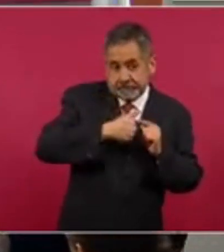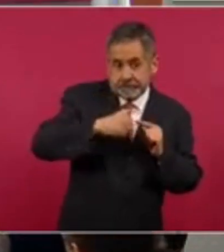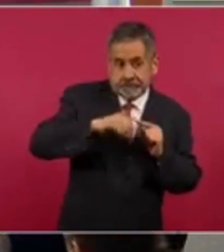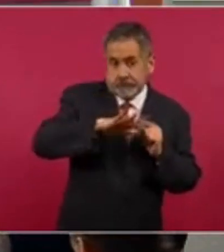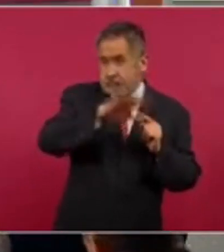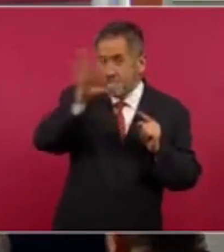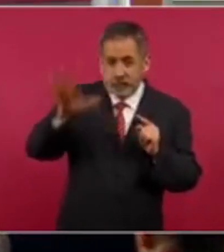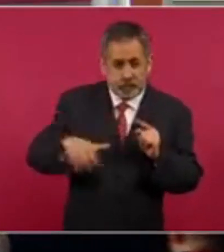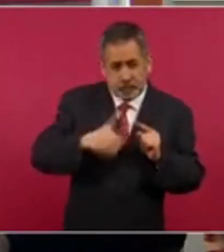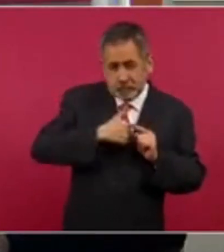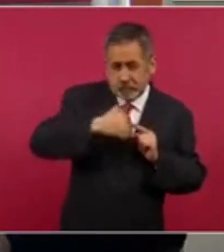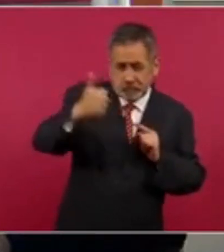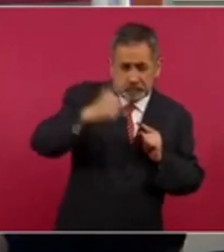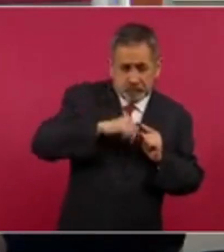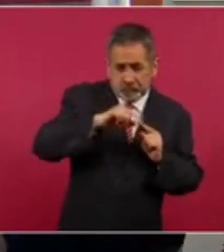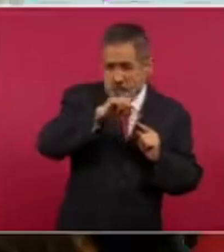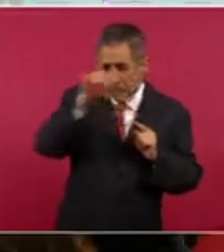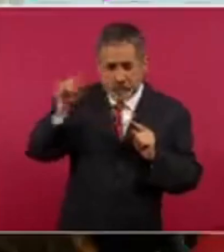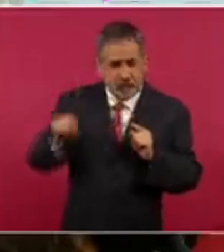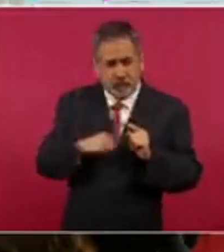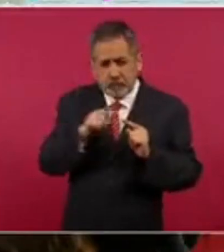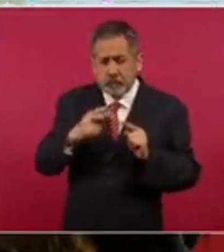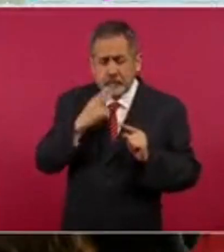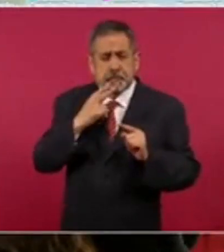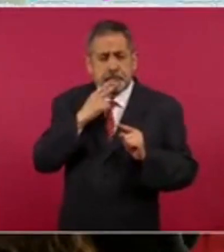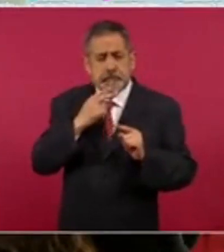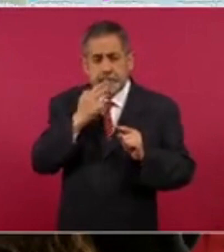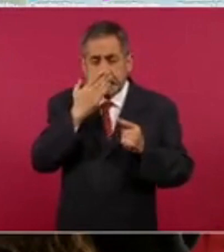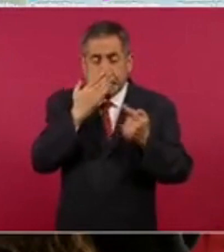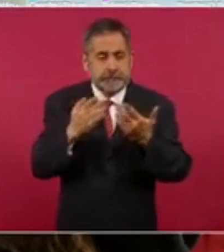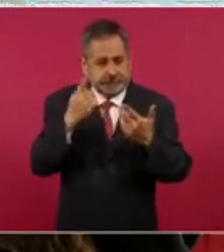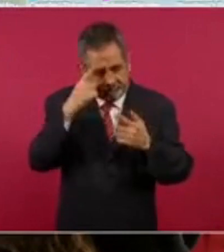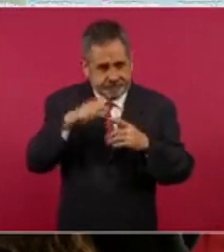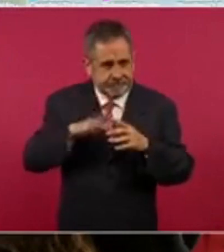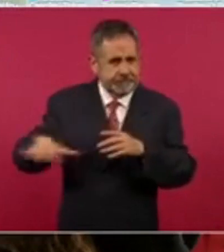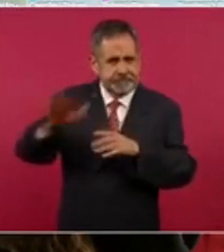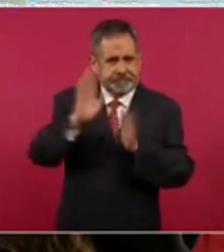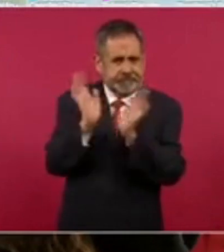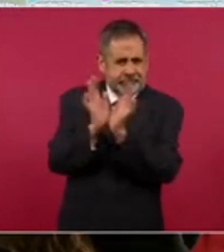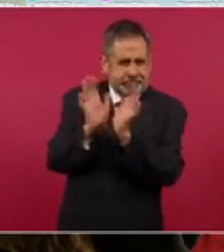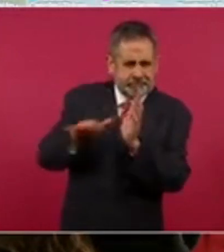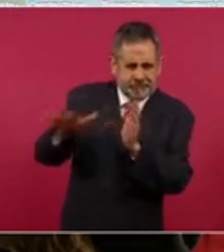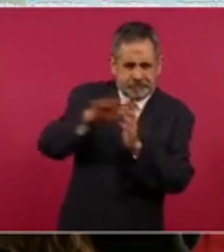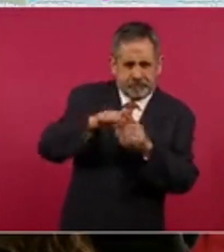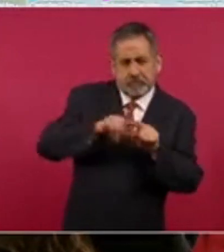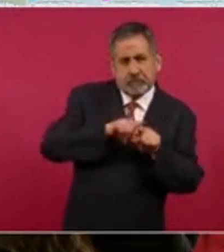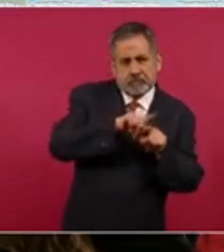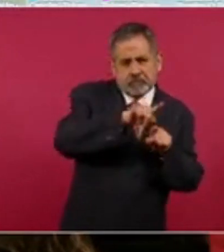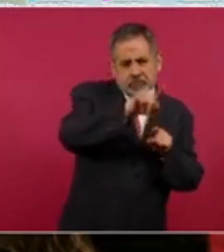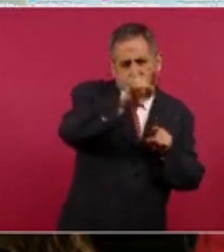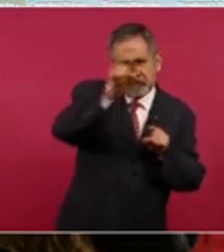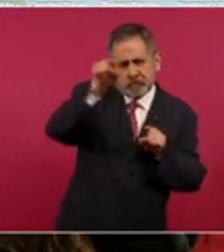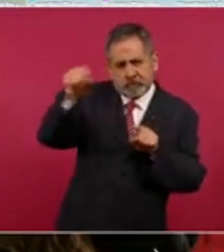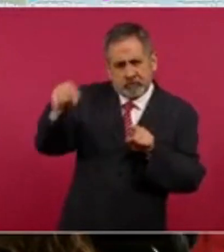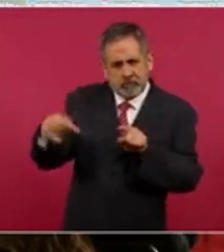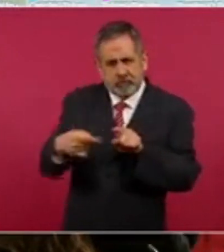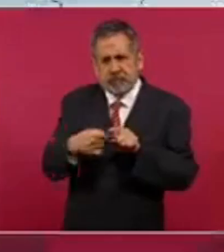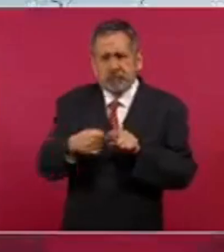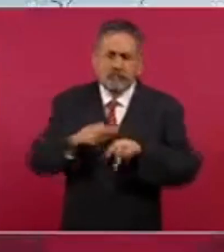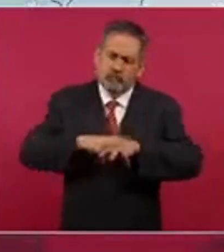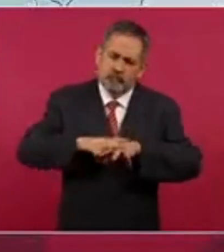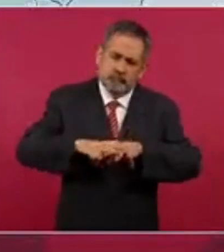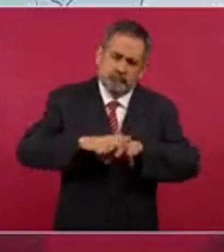la península y lo que tiene que ver con